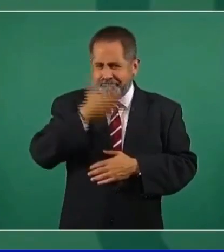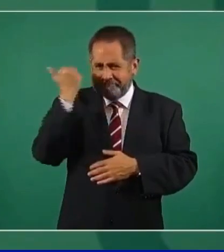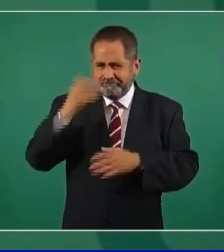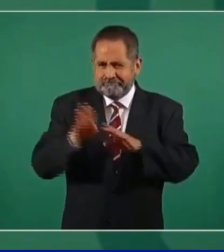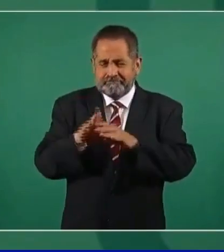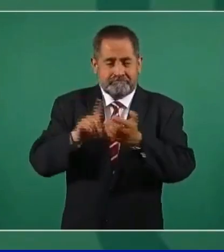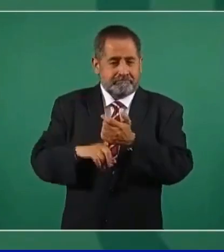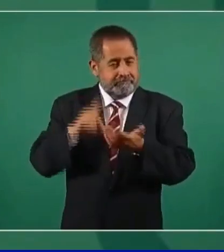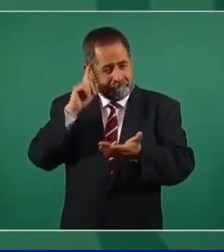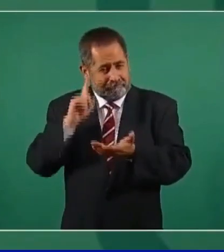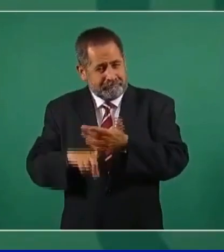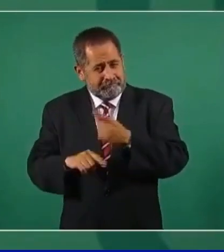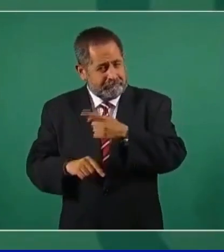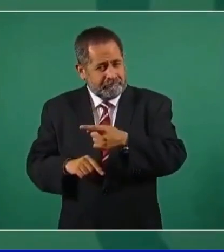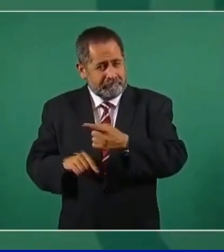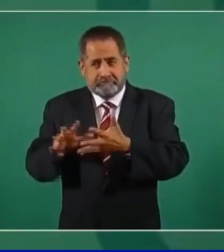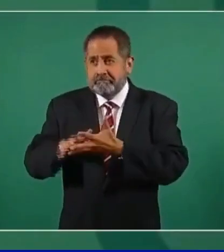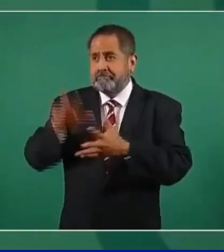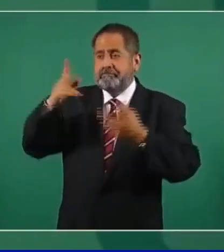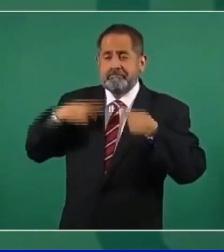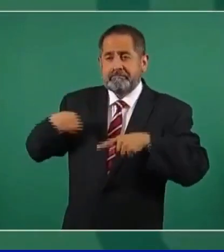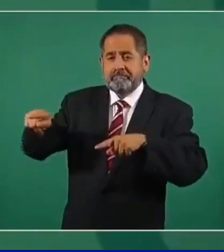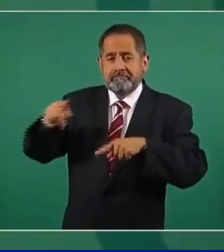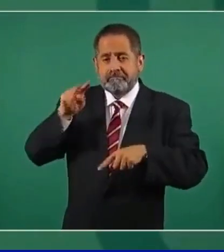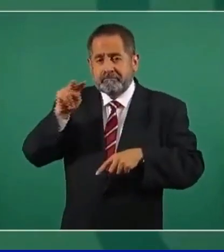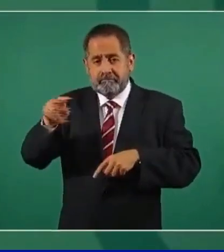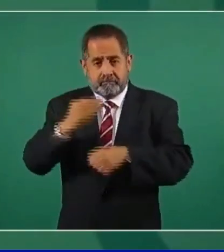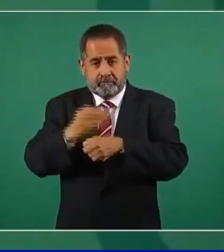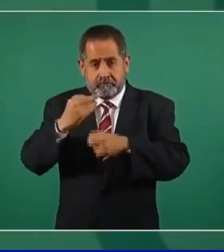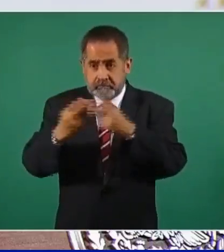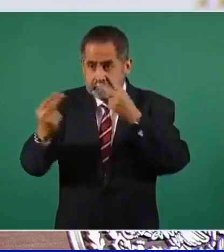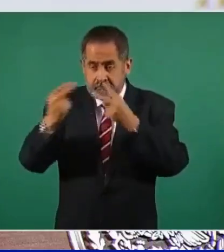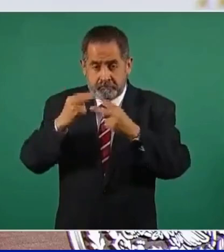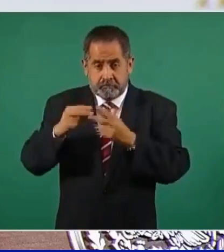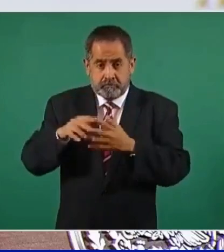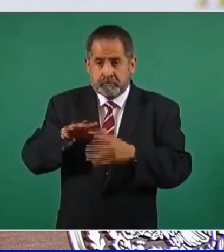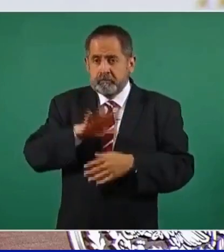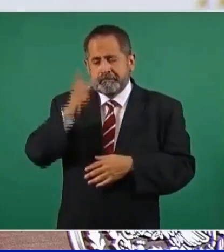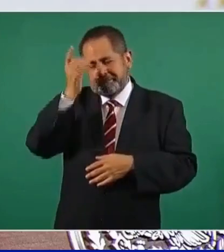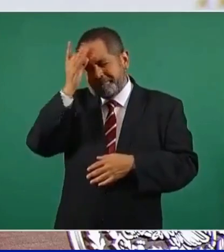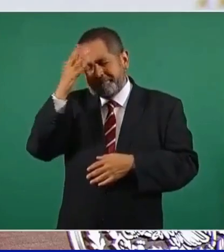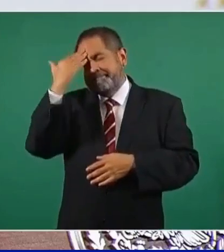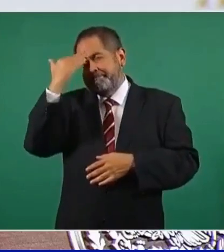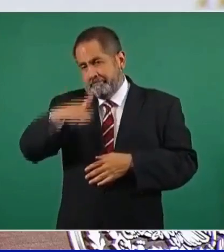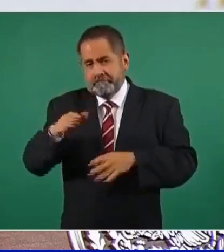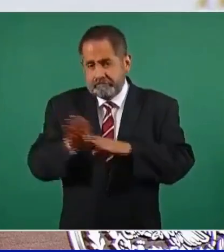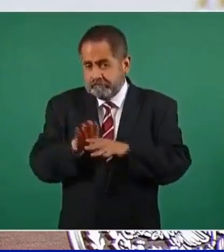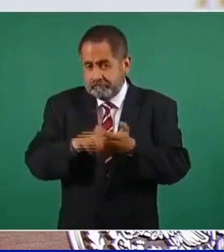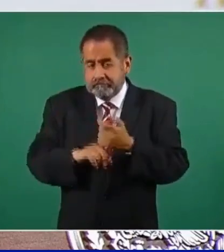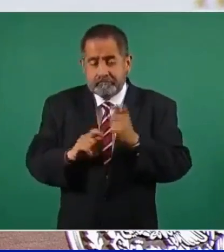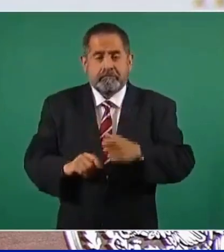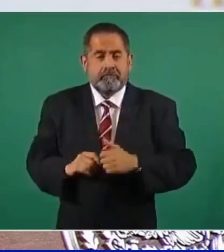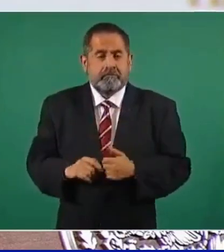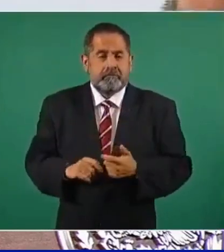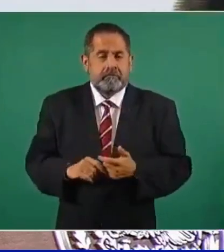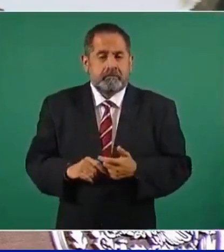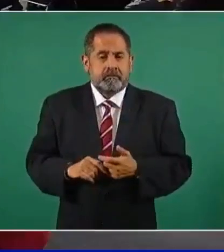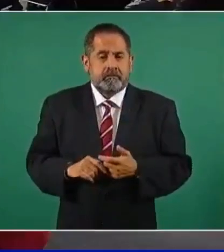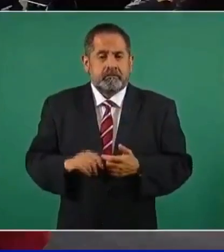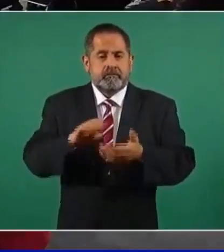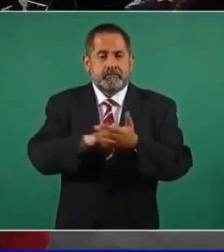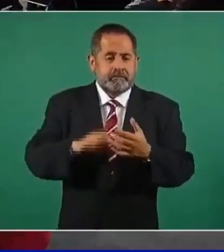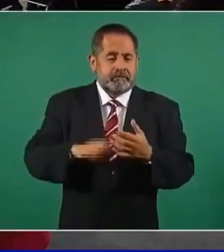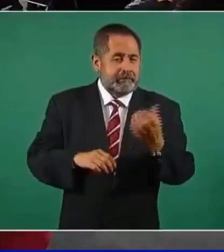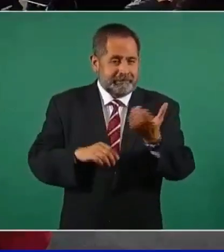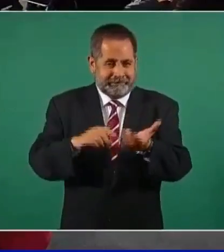¿Ustedes creen que la mayoría de la gente, los que nos están escuchando, los están viendo, saben que si se trae un teléfono